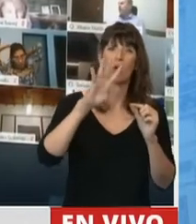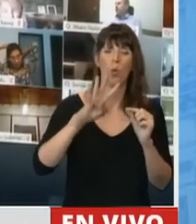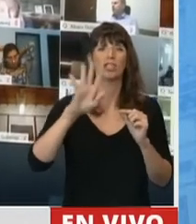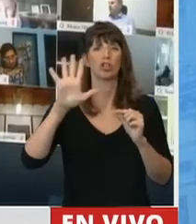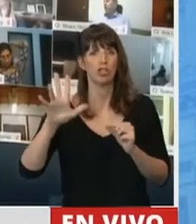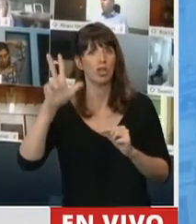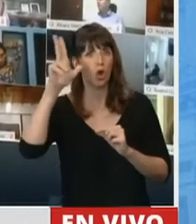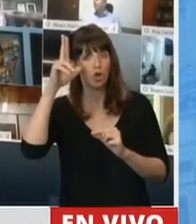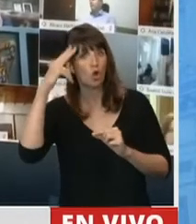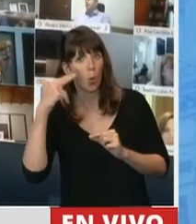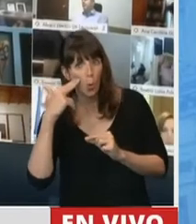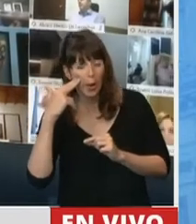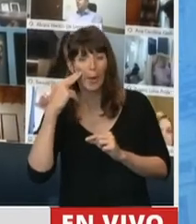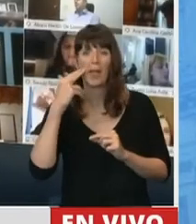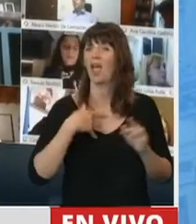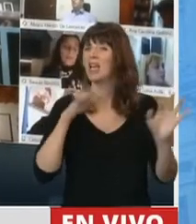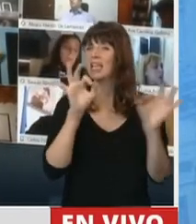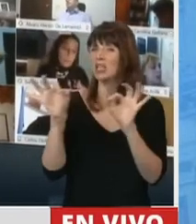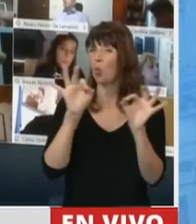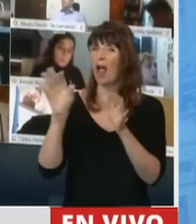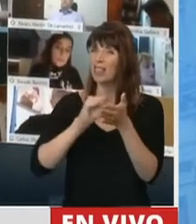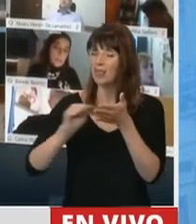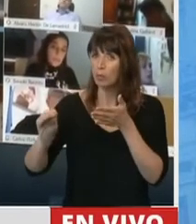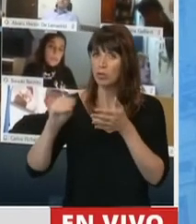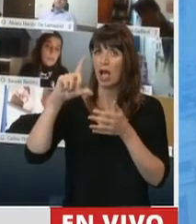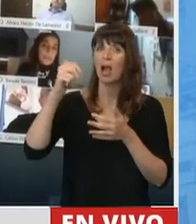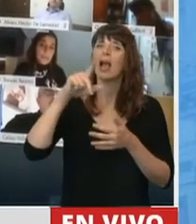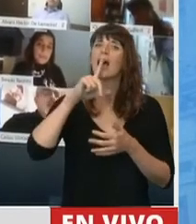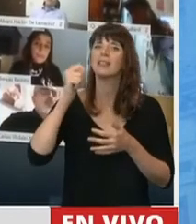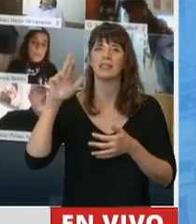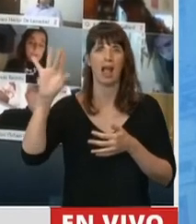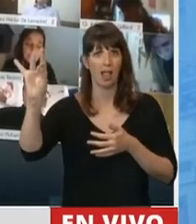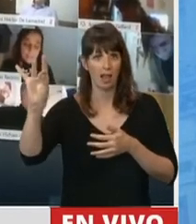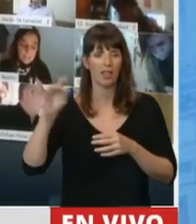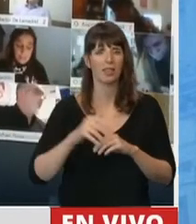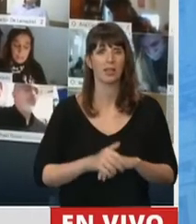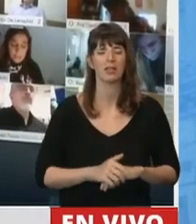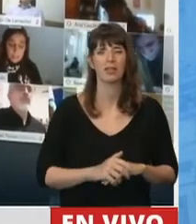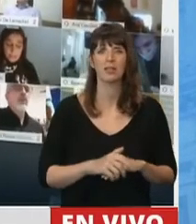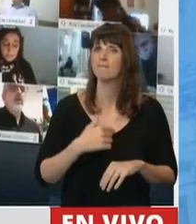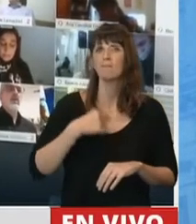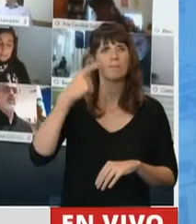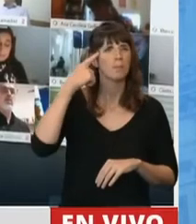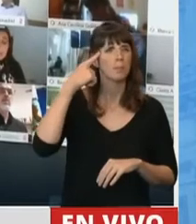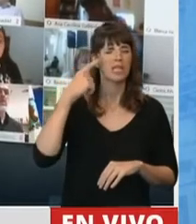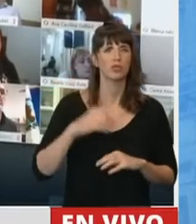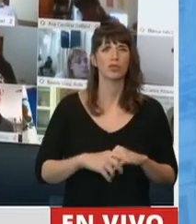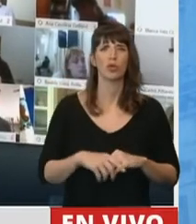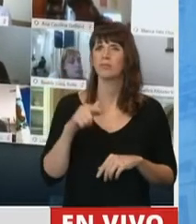8 y 9, como lo ha manifestado el diputado Cantar, creo que es sumamente